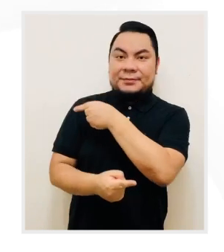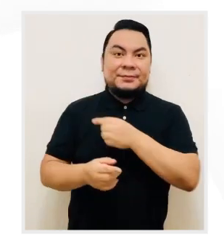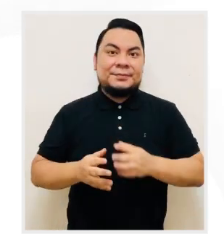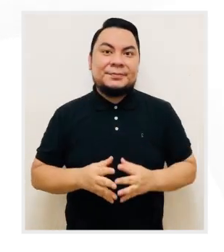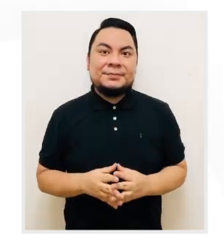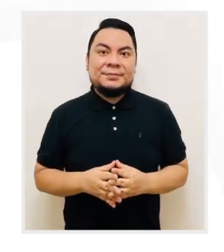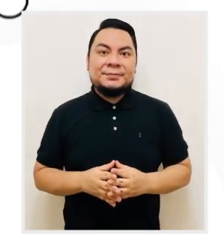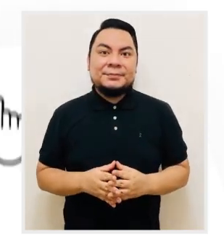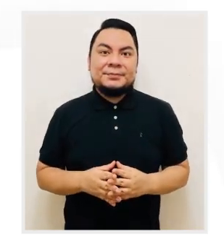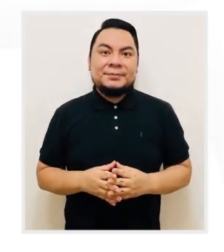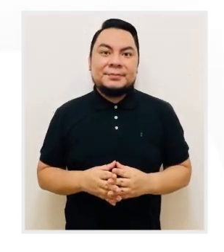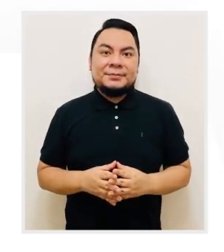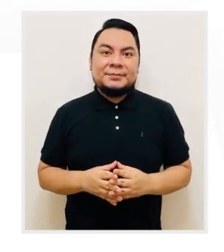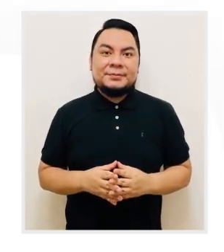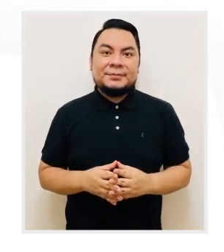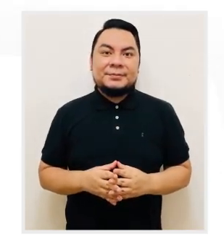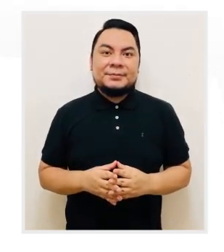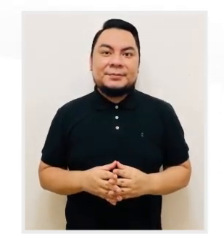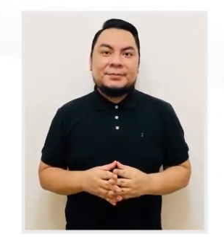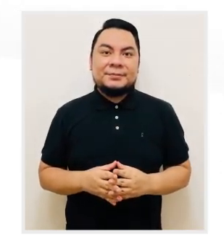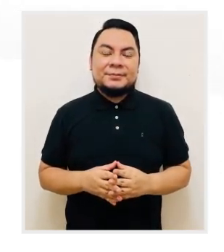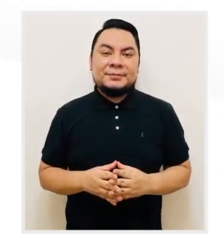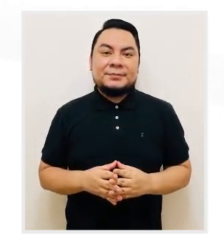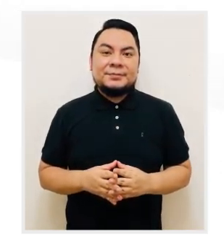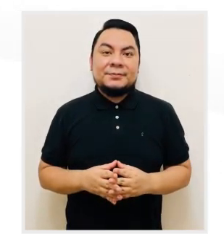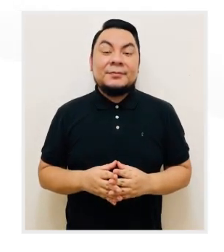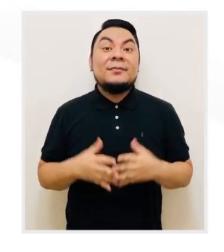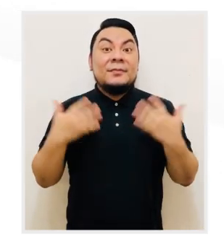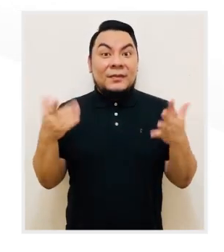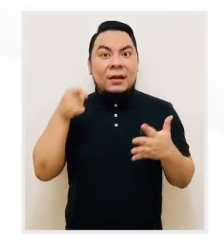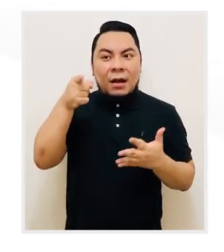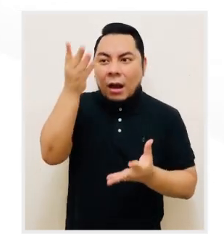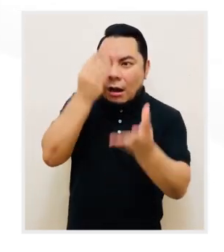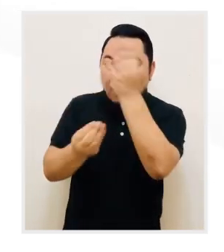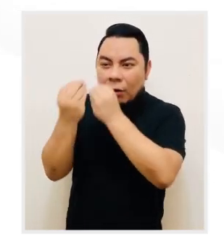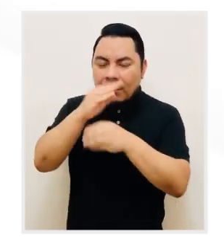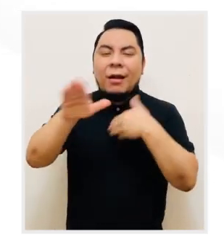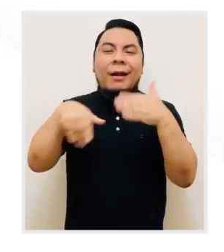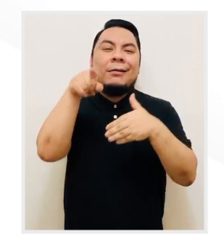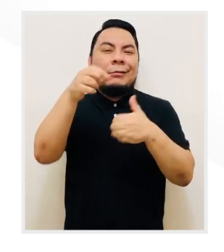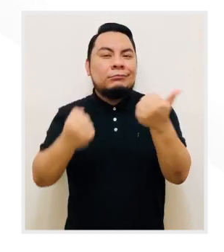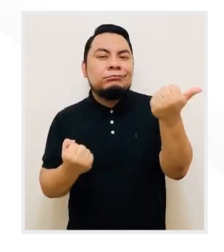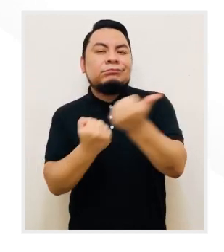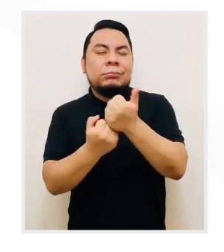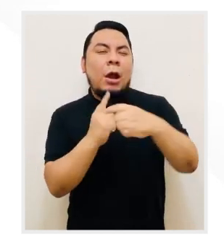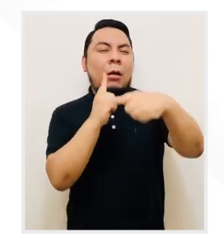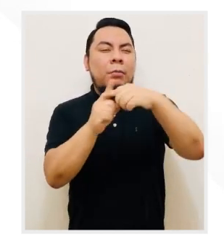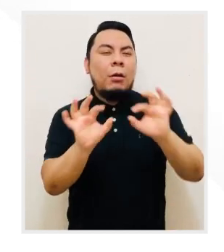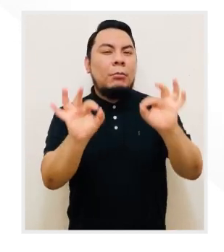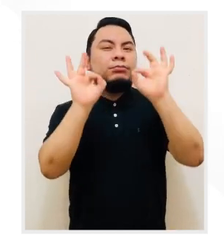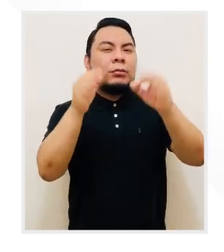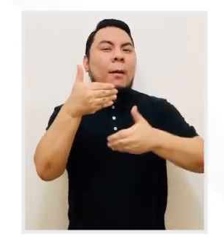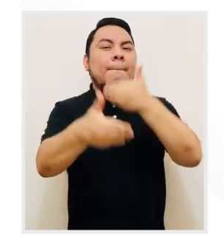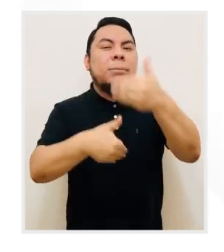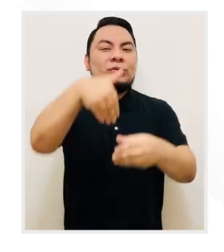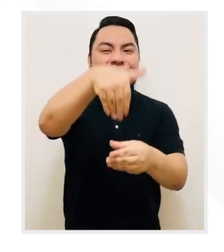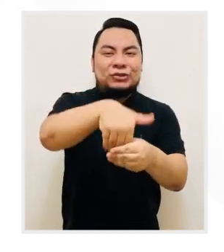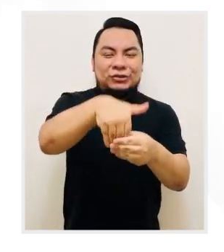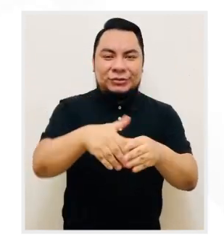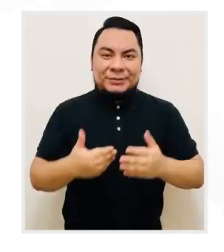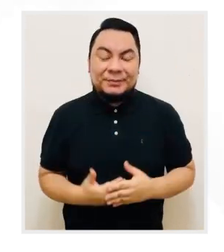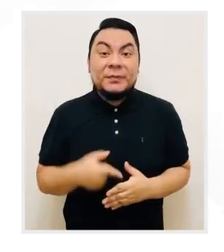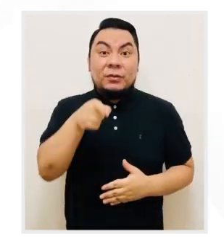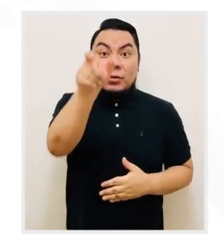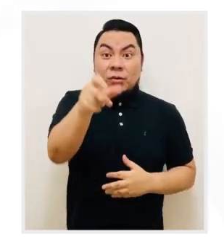www.ompe.gov.pe. De esta manera, contribuirás al óptimo desarrollo del proceso electoral.